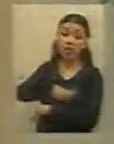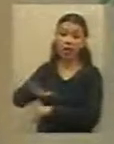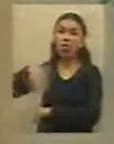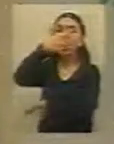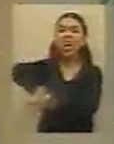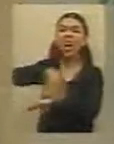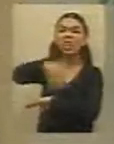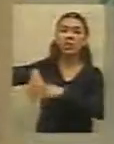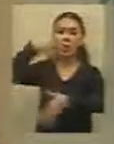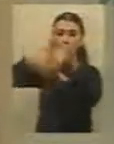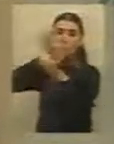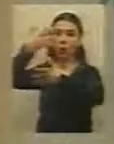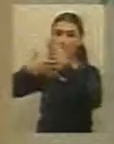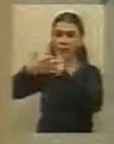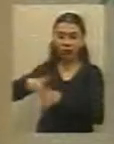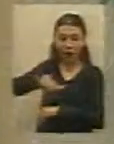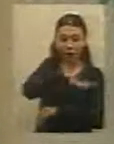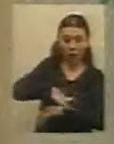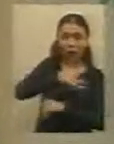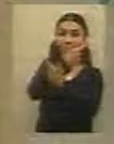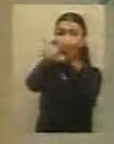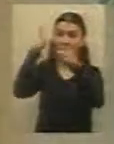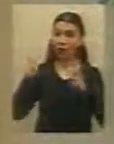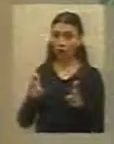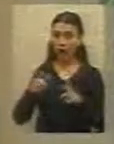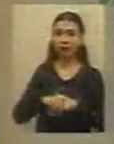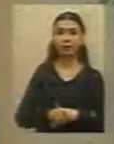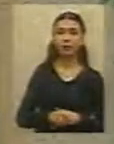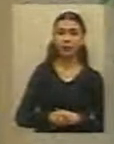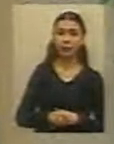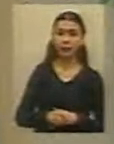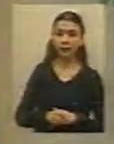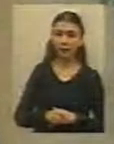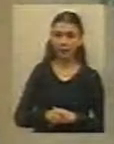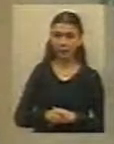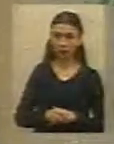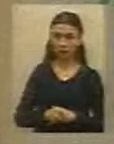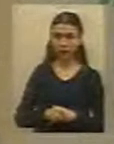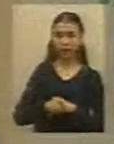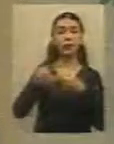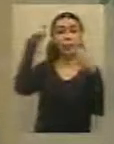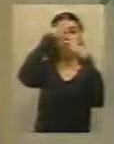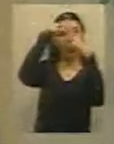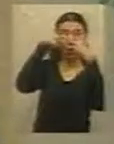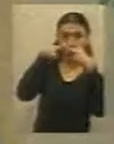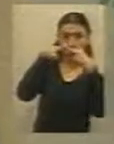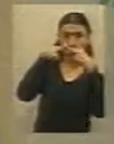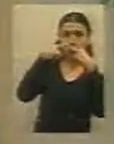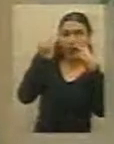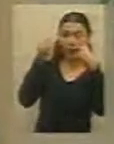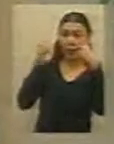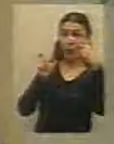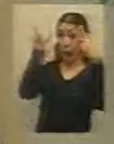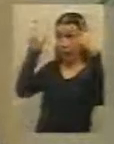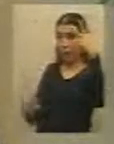tema. Y hemos tomado una decisión de dos cuestiones. Primero, de reubicar a